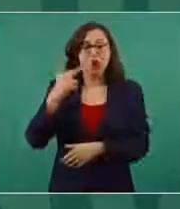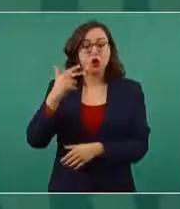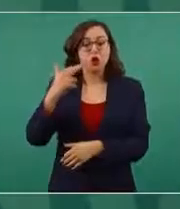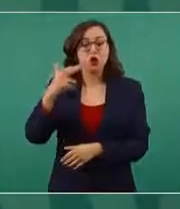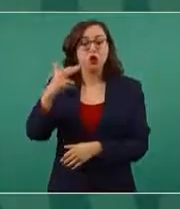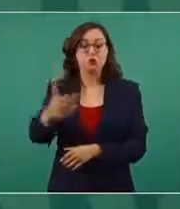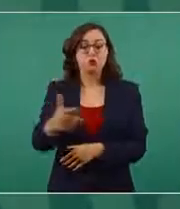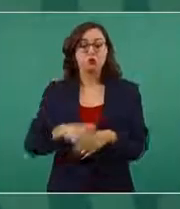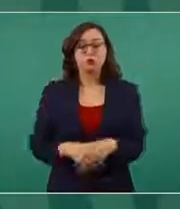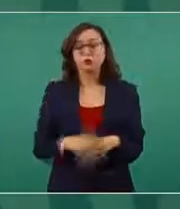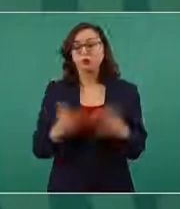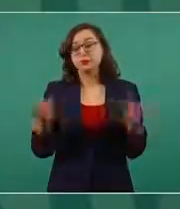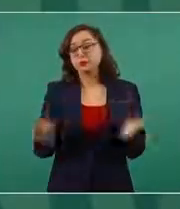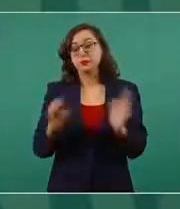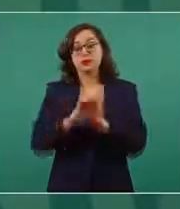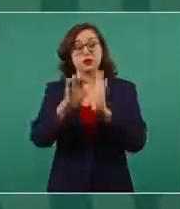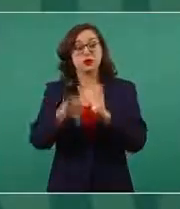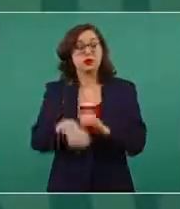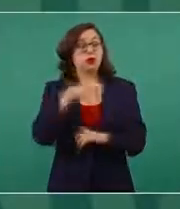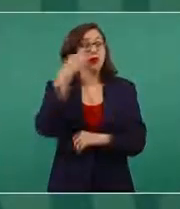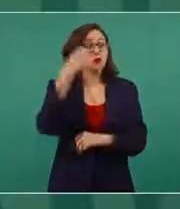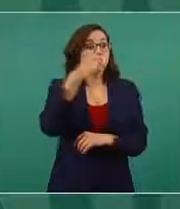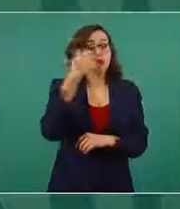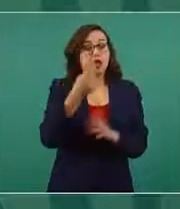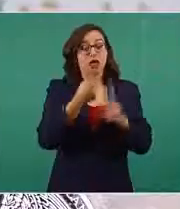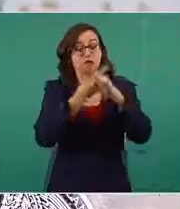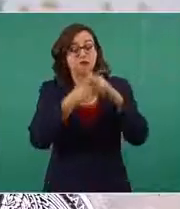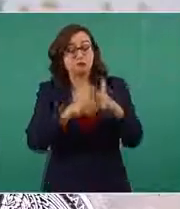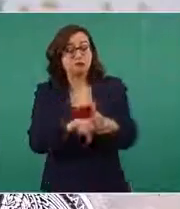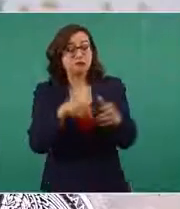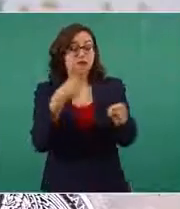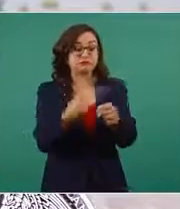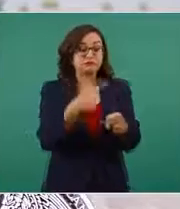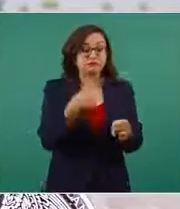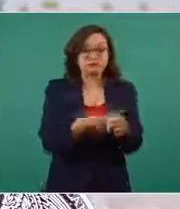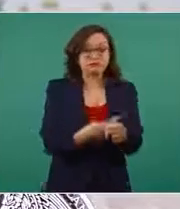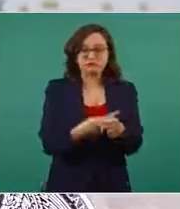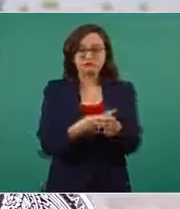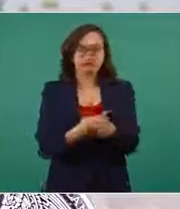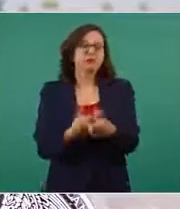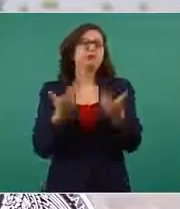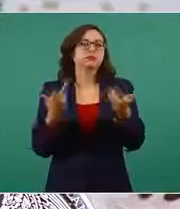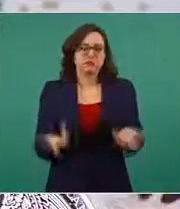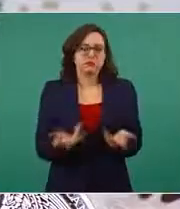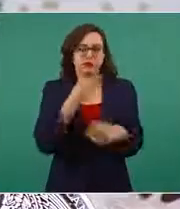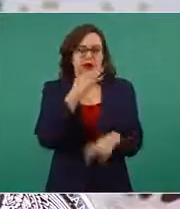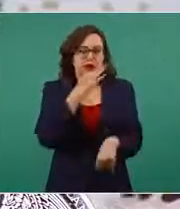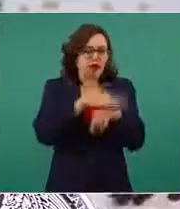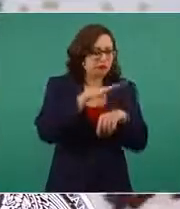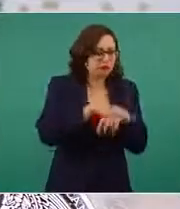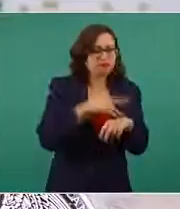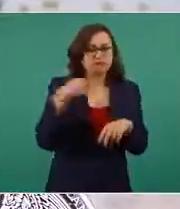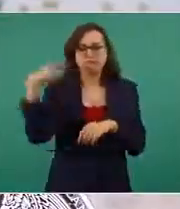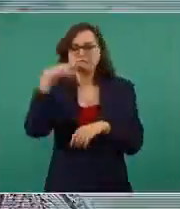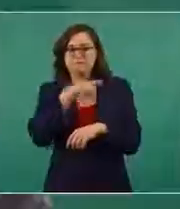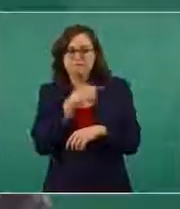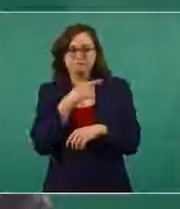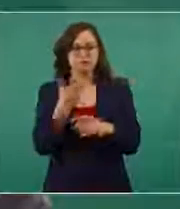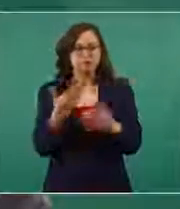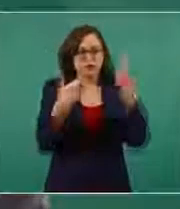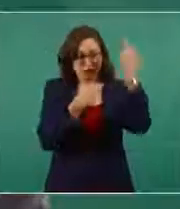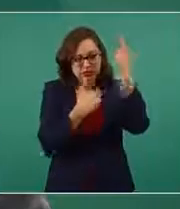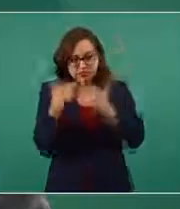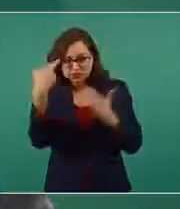hubiera un caso, por ejemplo, de enfermedad COVID en una escuela, se activan los mecanismos de notificación inmediata, de